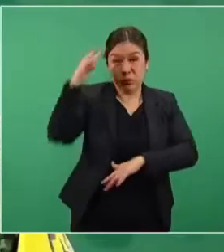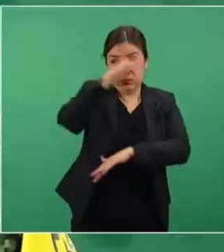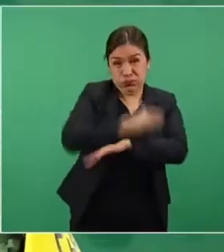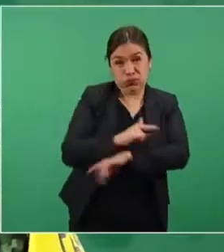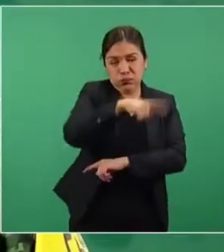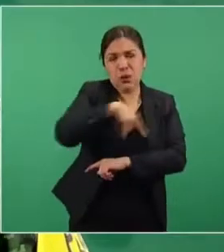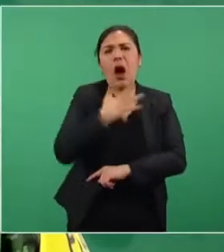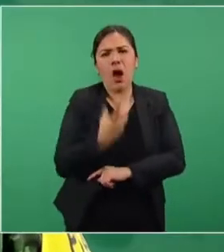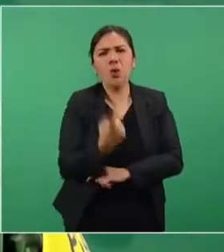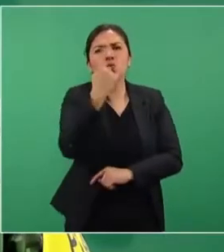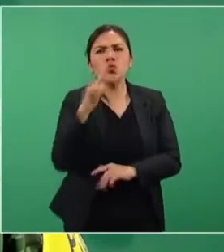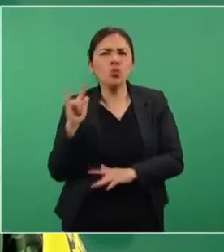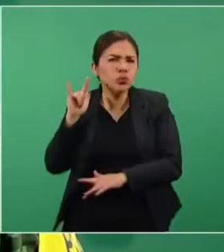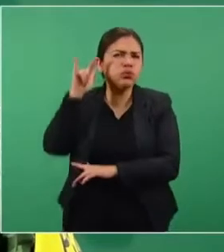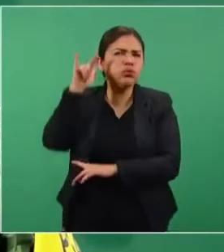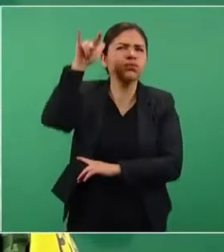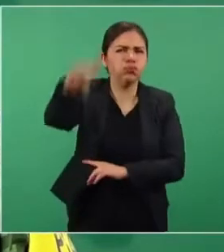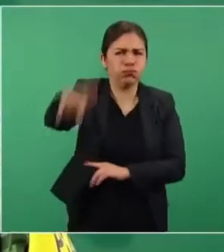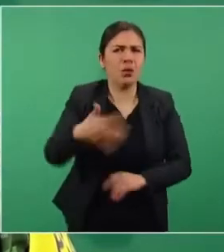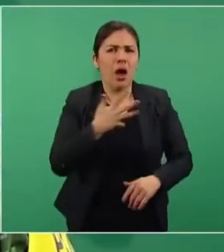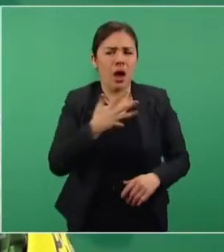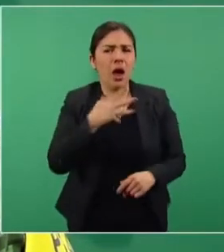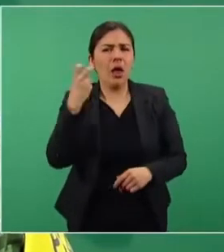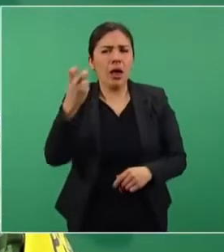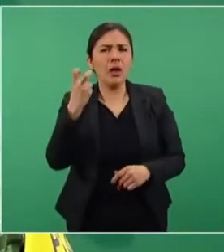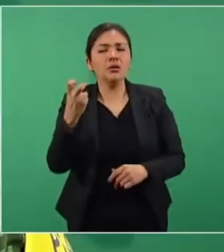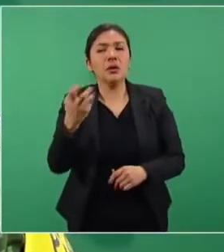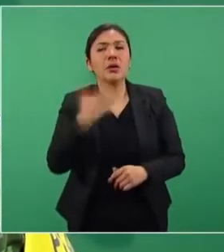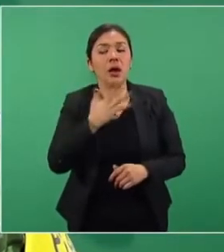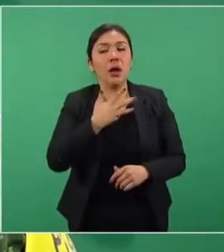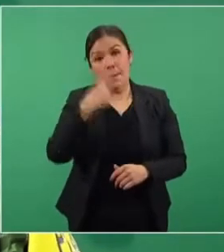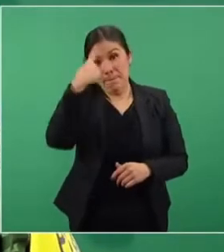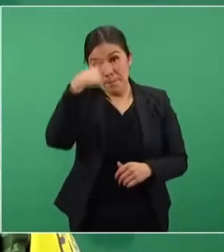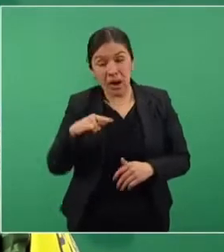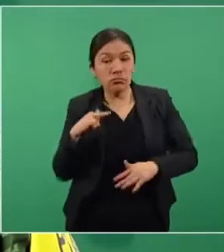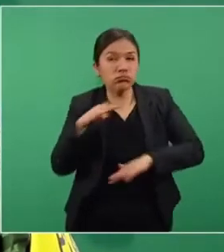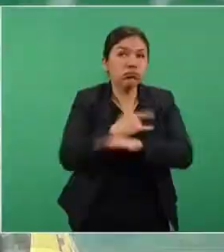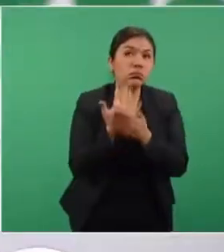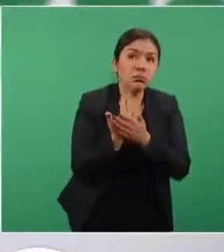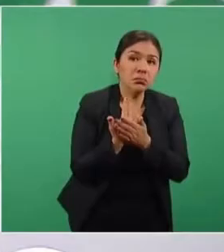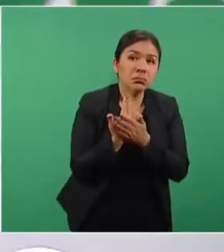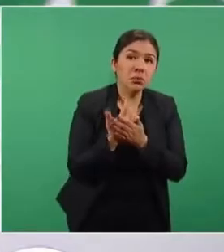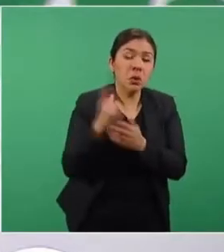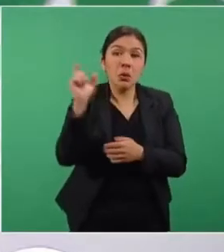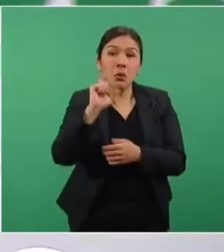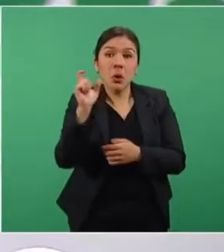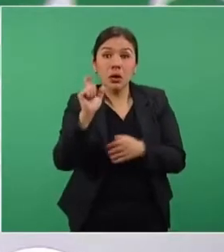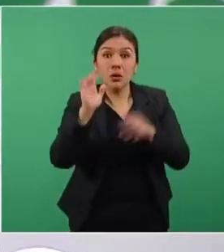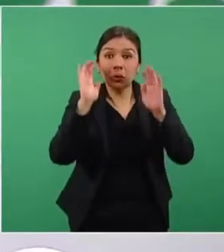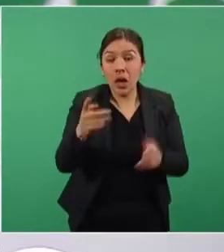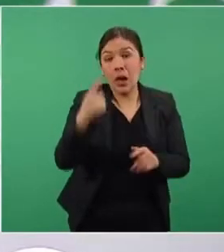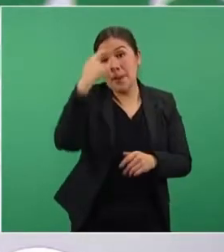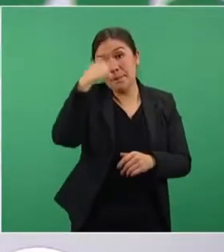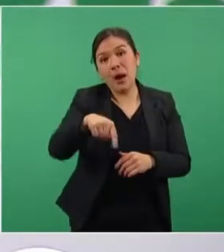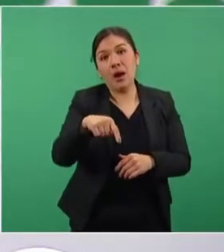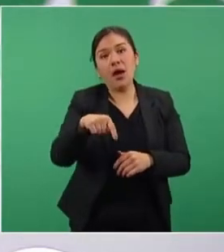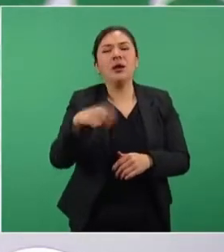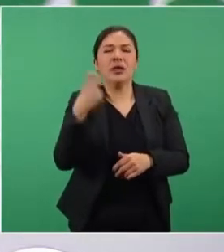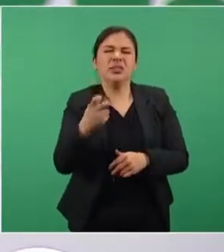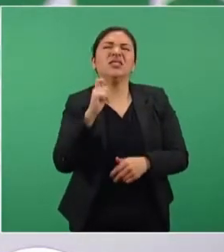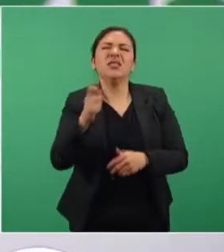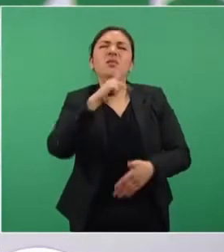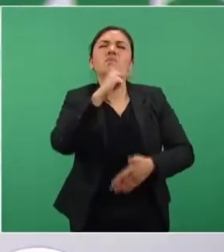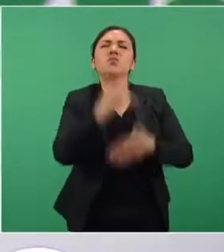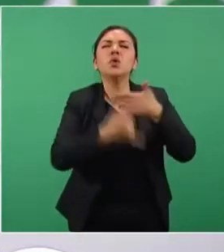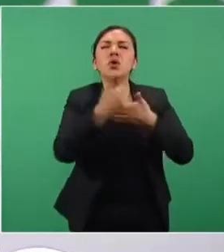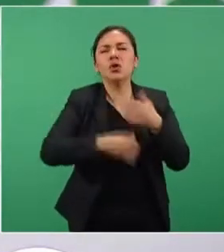un avión que está en alerta, que genera… es un proyecto que